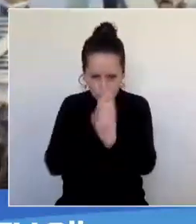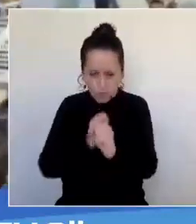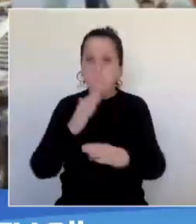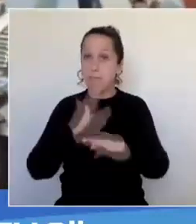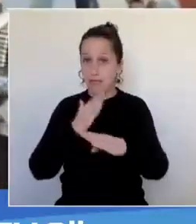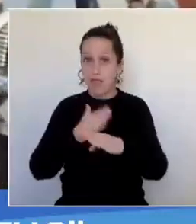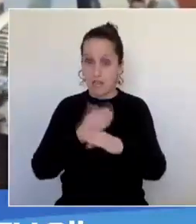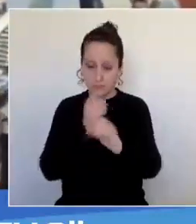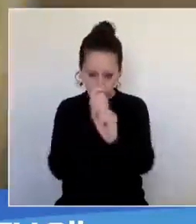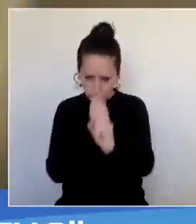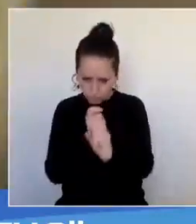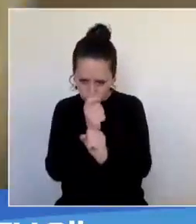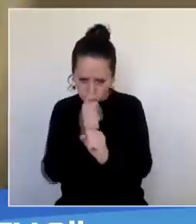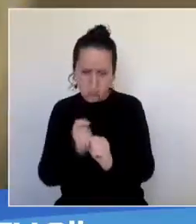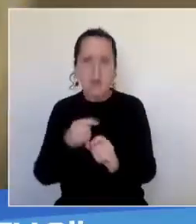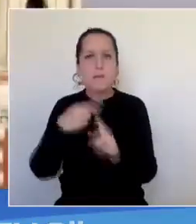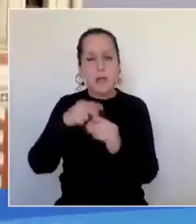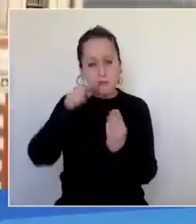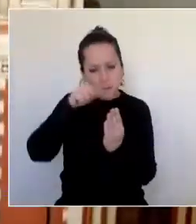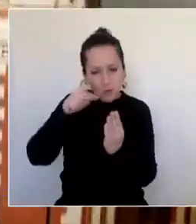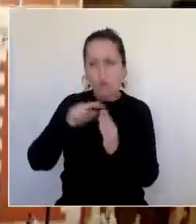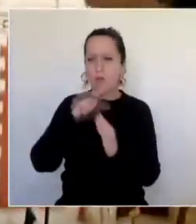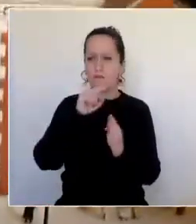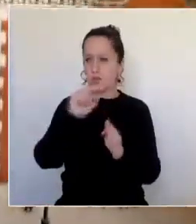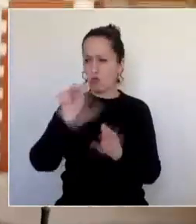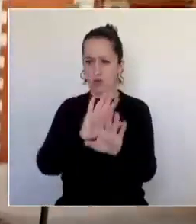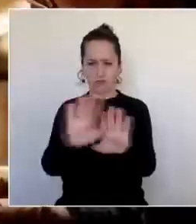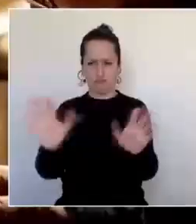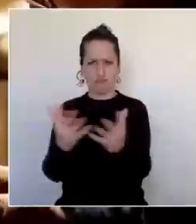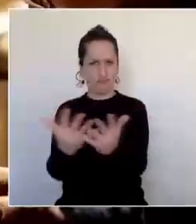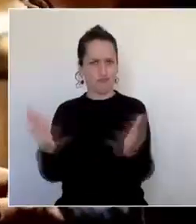en madera complementada con la pintura de entorno.